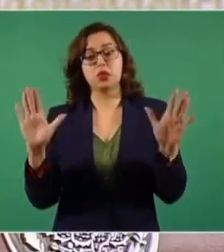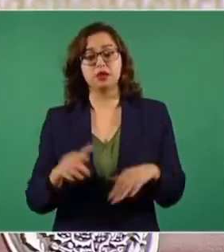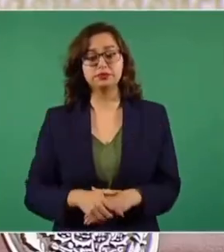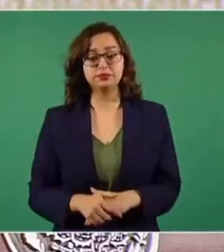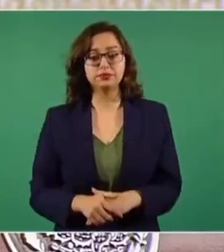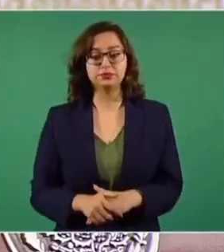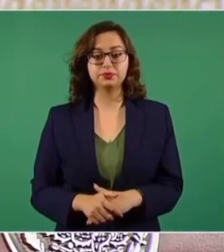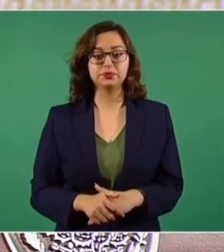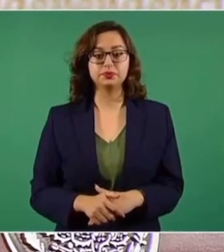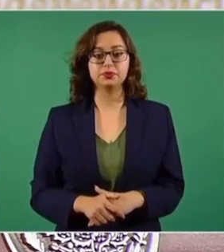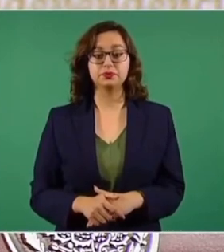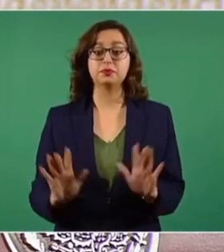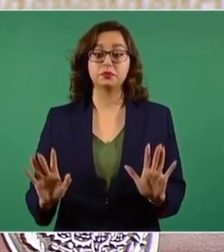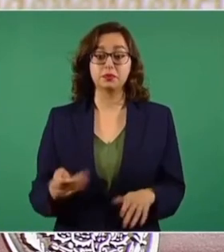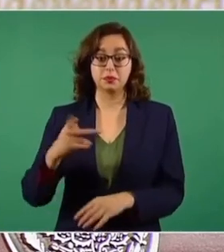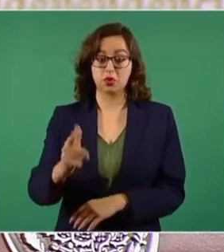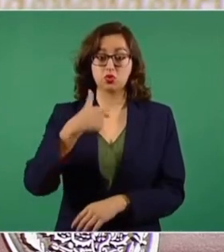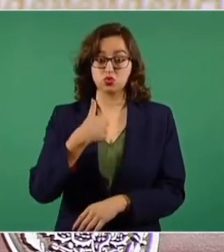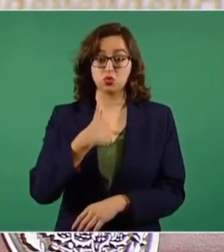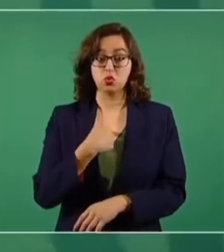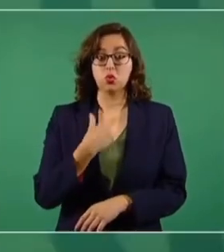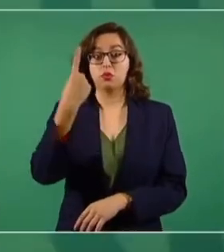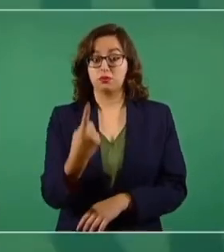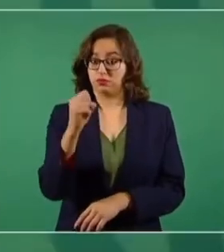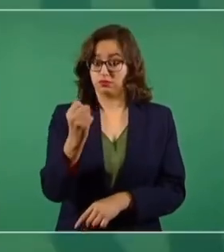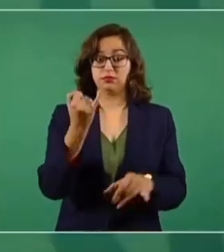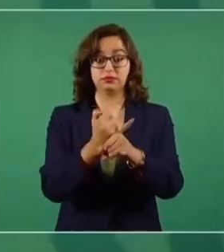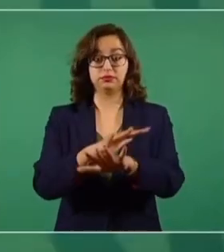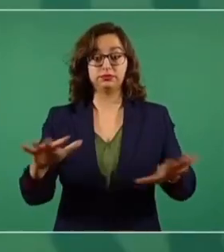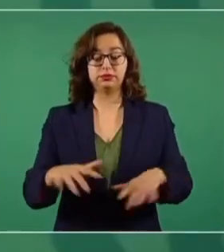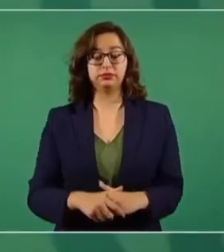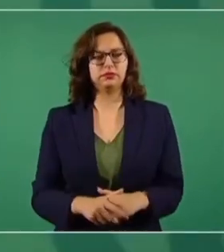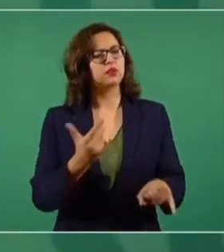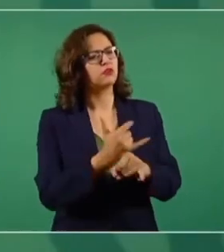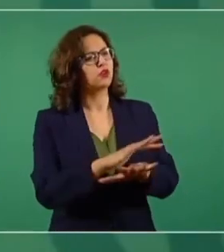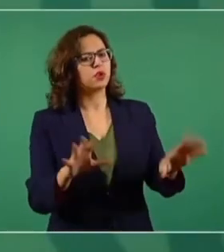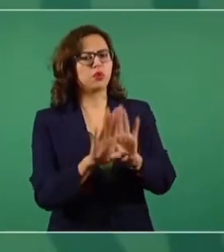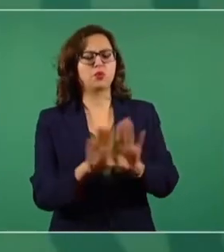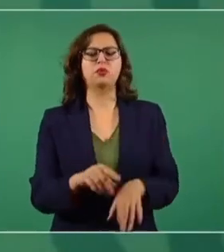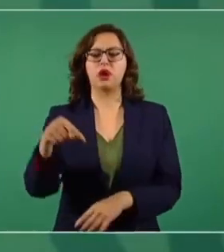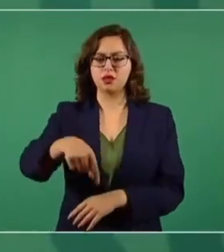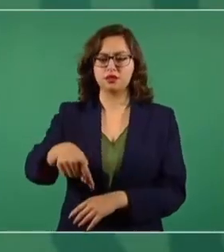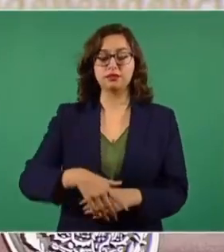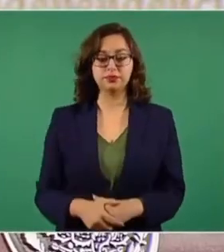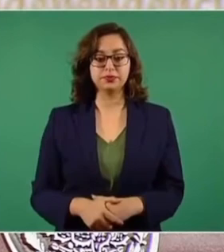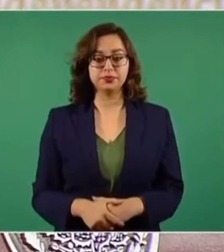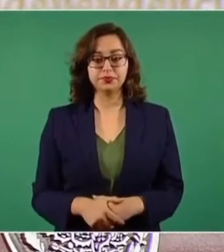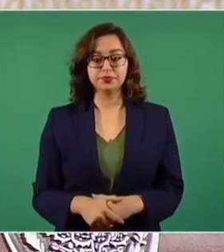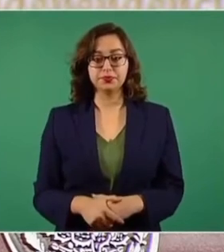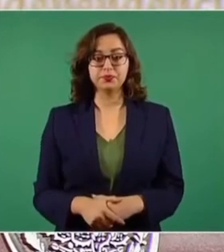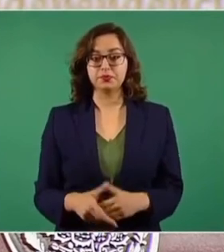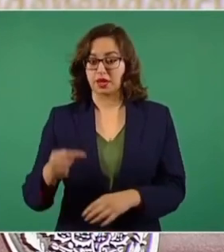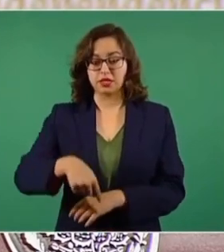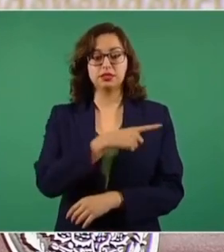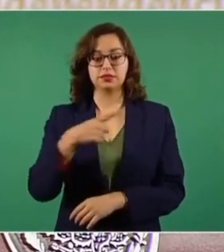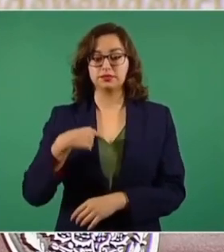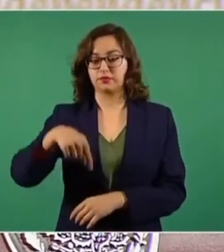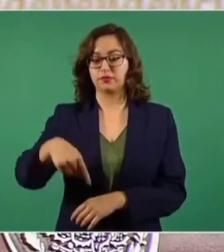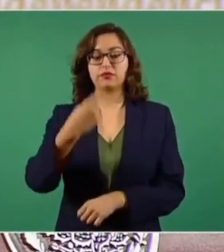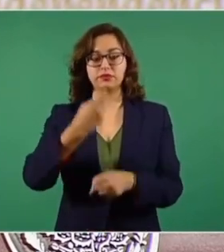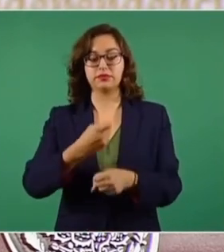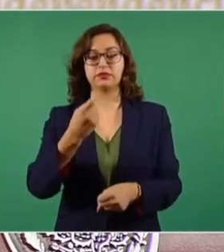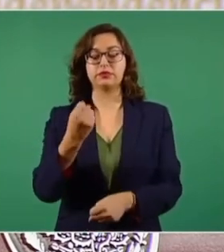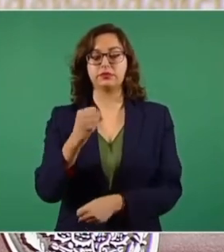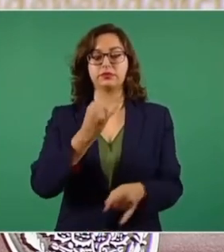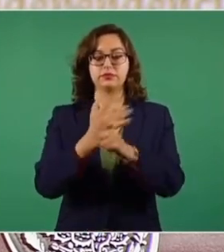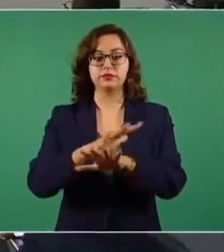sí. Yo voy a informar, el día primero. ¿Cómo va a el informe? Aquí, porque no podemos hacerlo de otra manera, pero el día